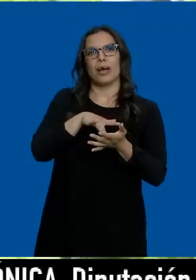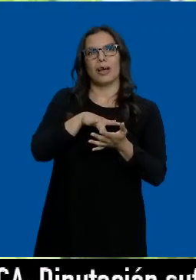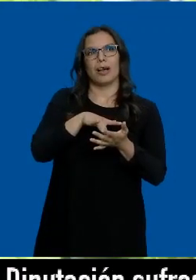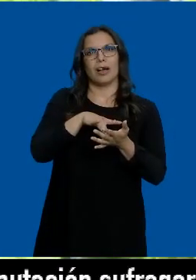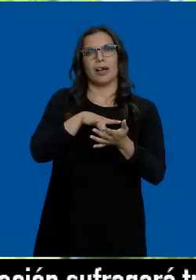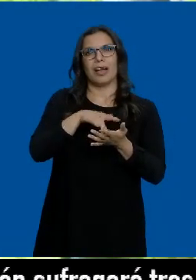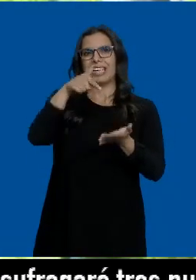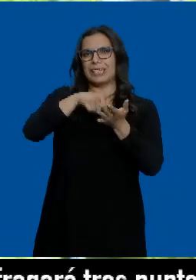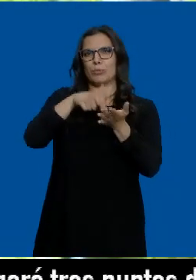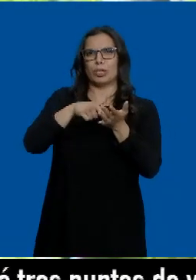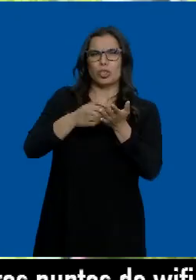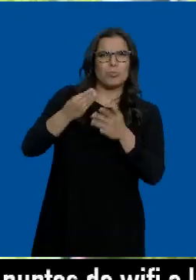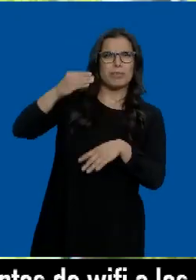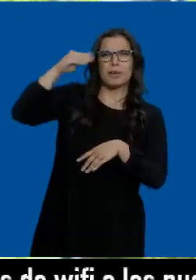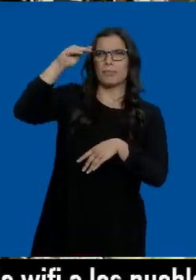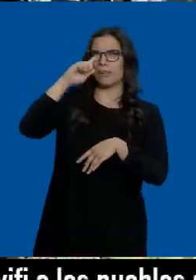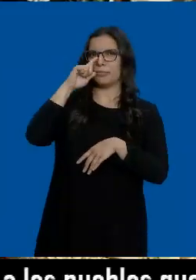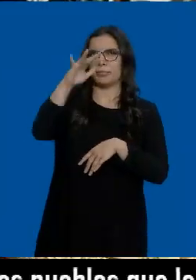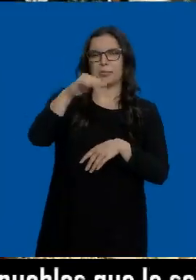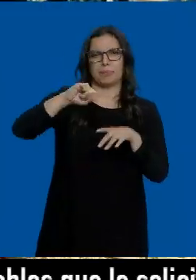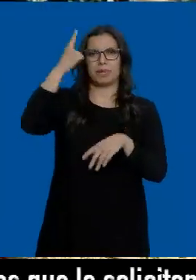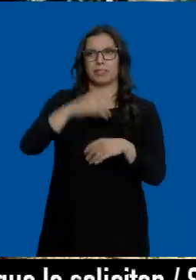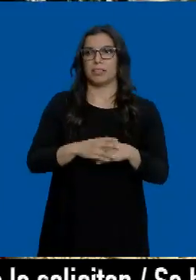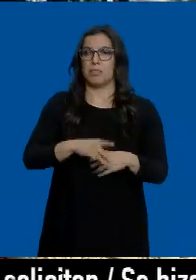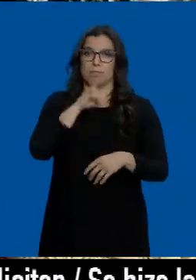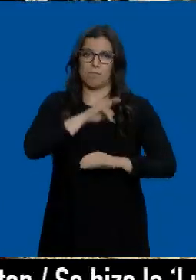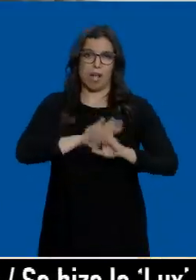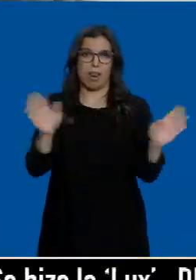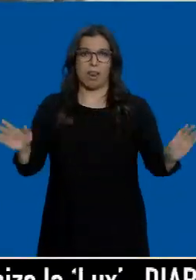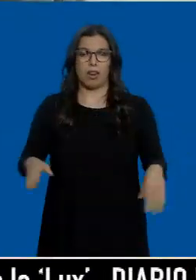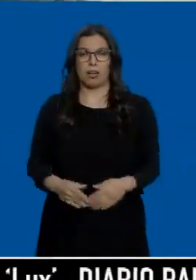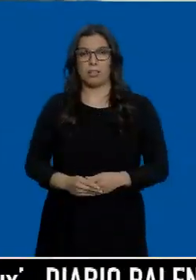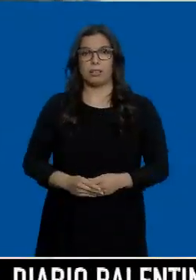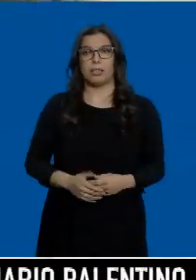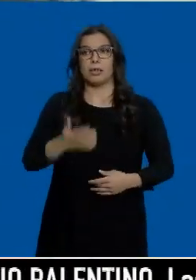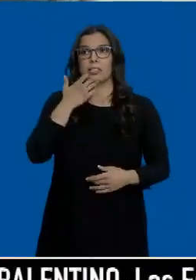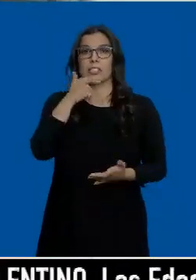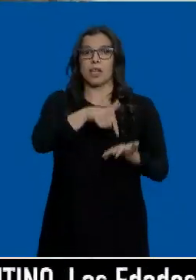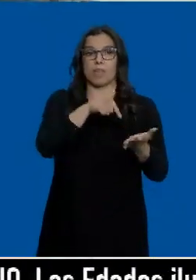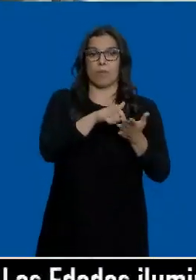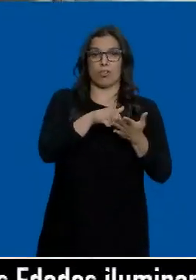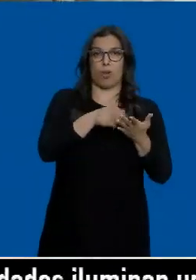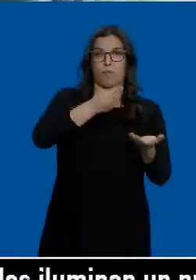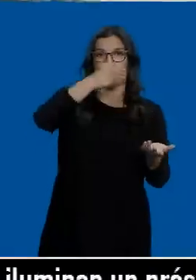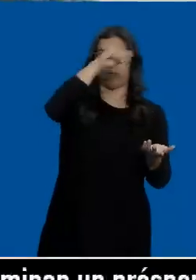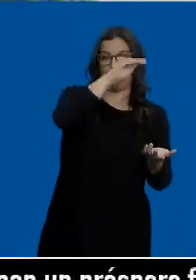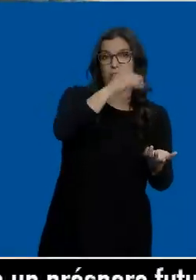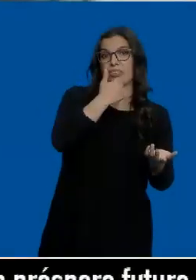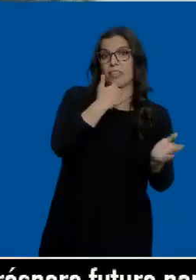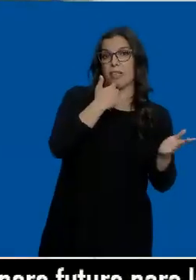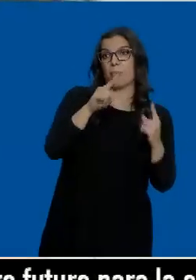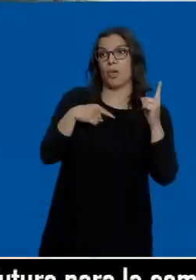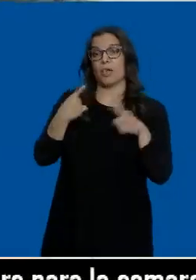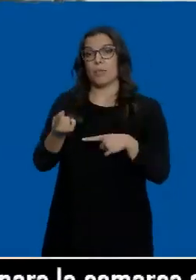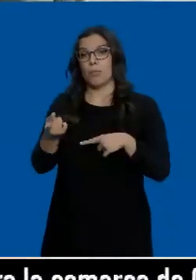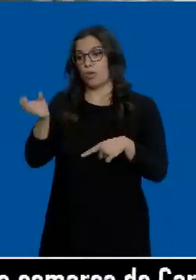mayor subida fiscal de los próximos años. Pues entonces vamos muy mal. Si tenemos muchos impuestos, que dicen, y luego